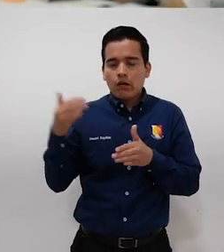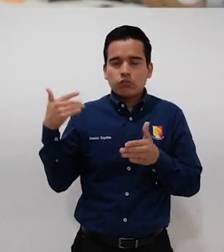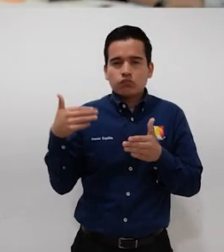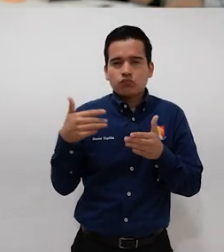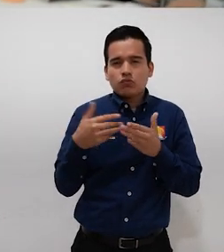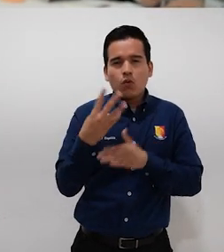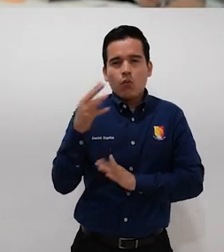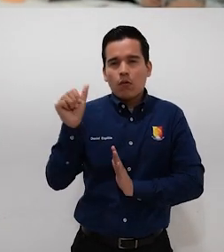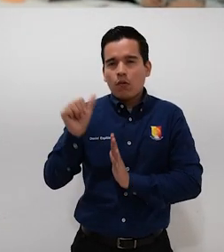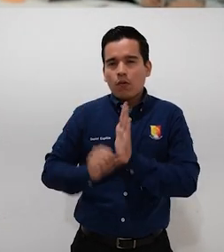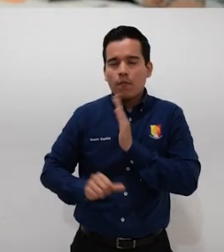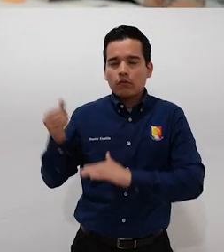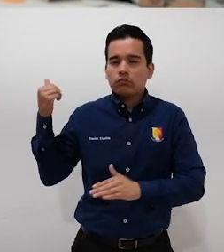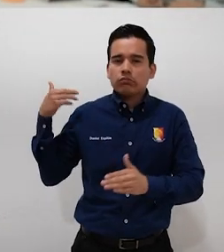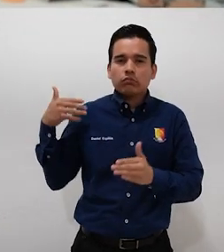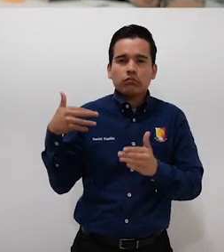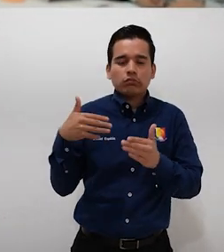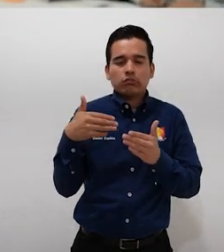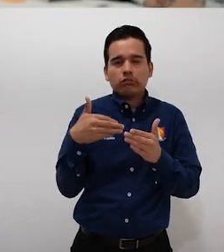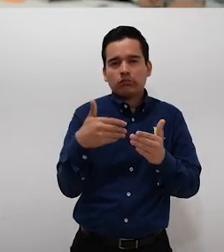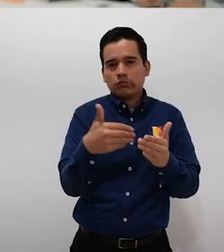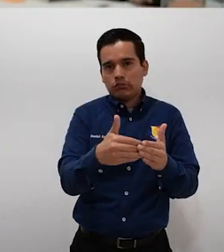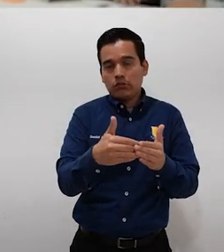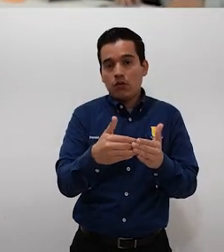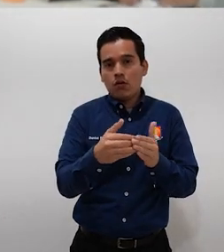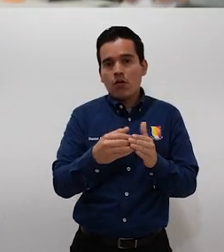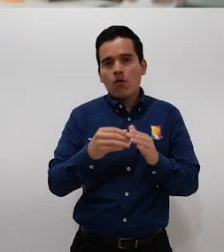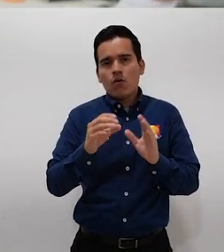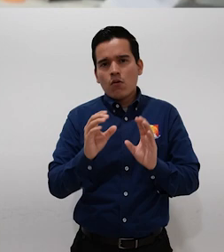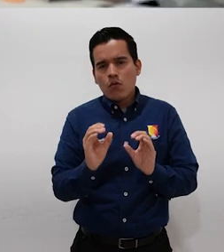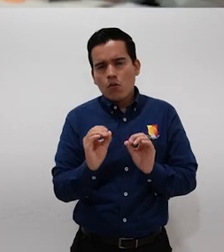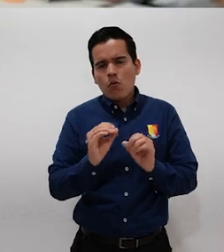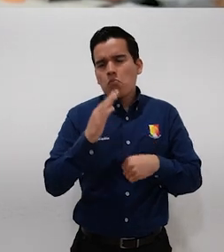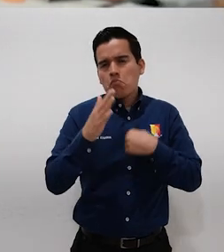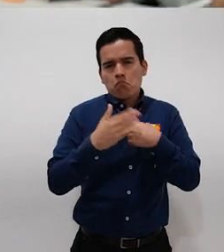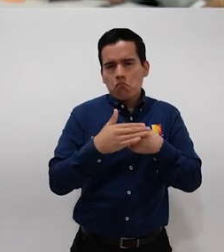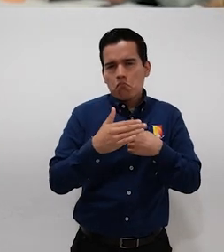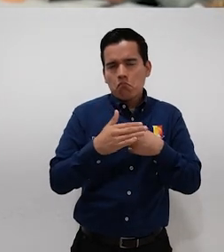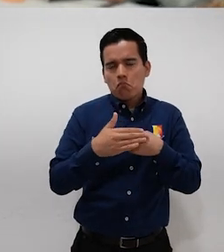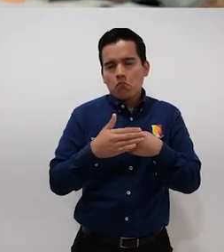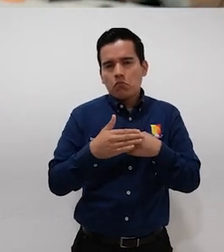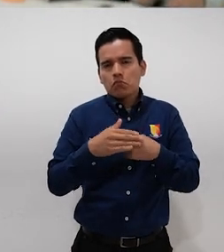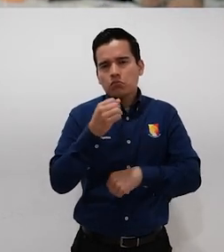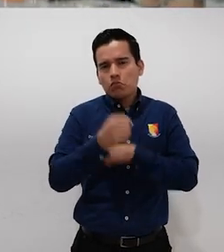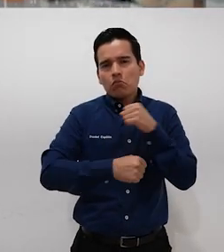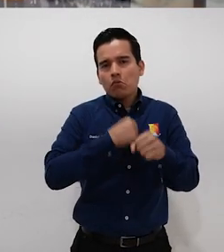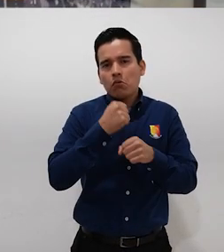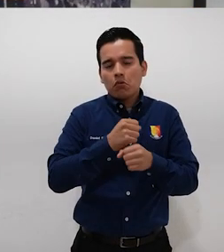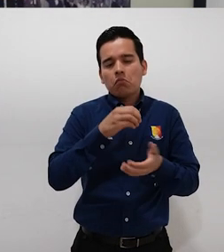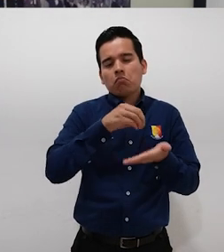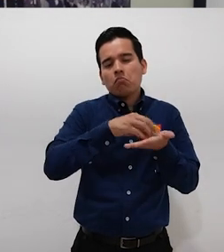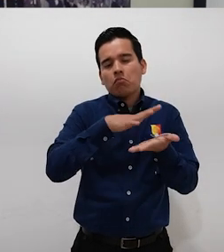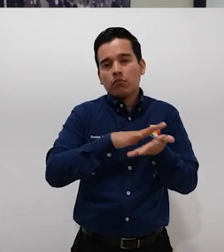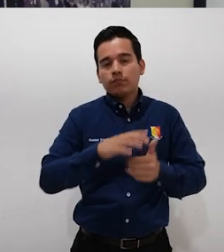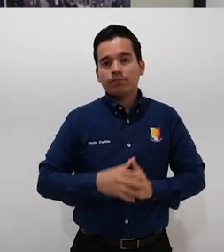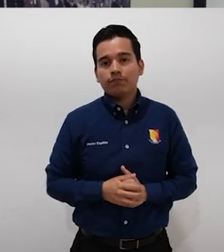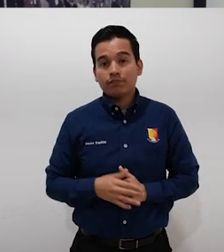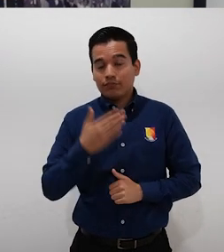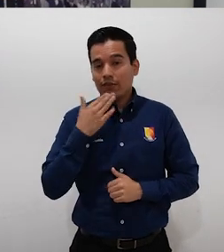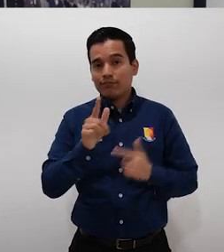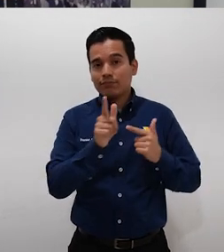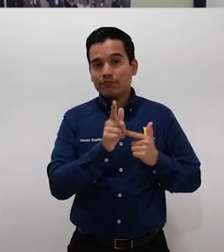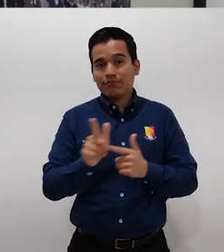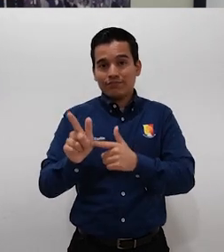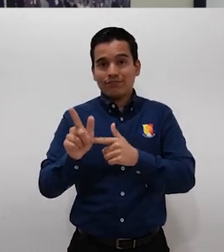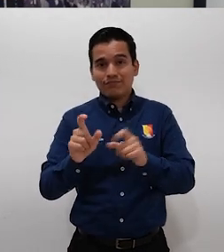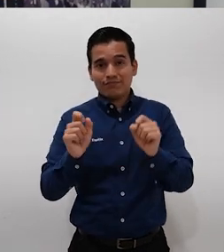a cuatro meses ya de lo que va transcurriendo, pero sí para que sean consideradas para el próximo año. Y continuamos en